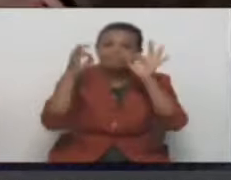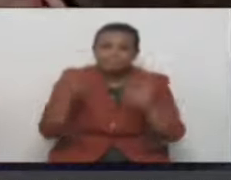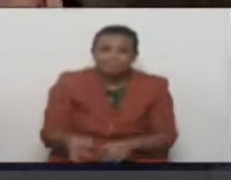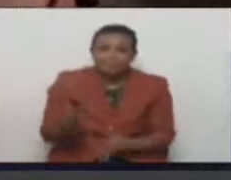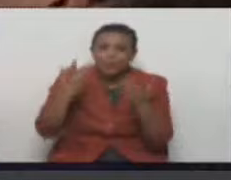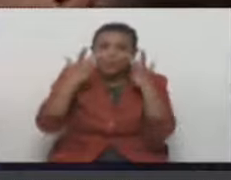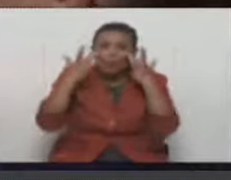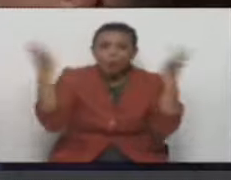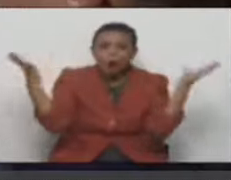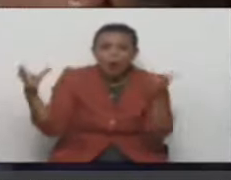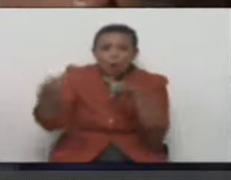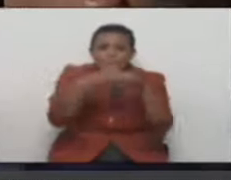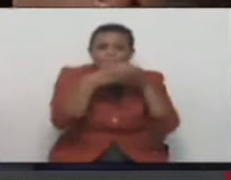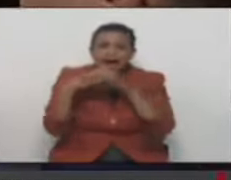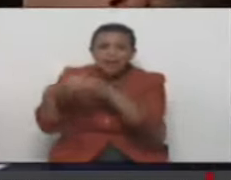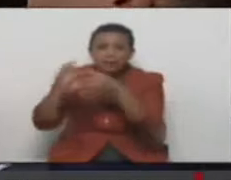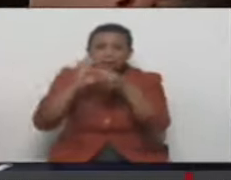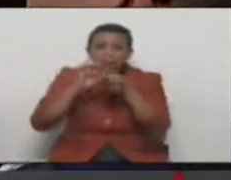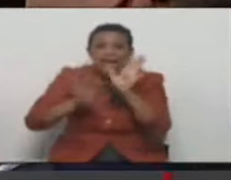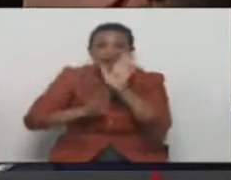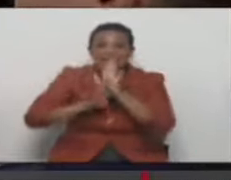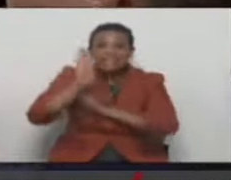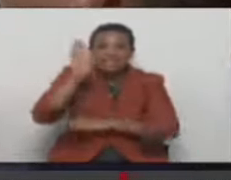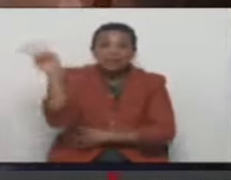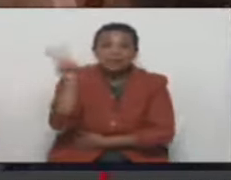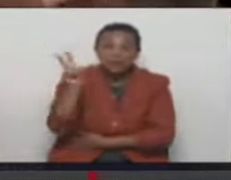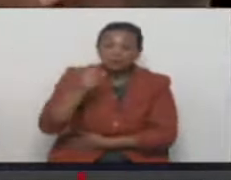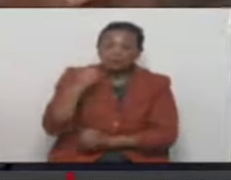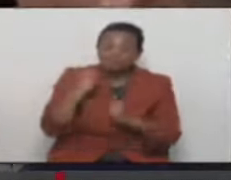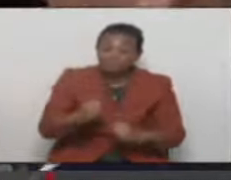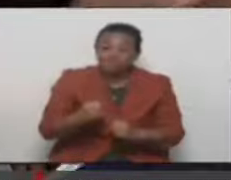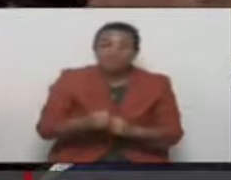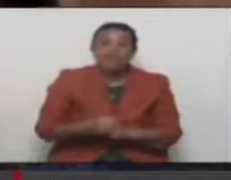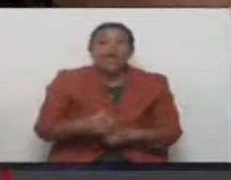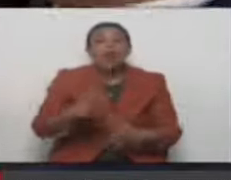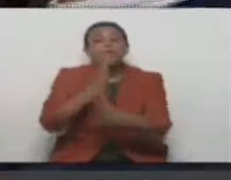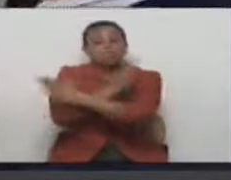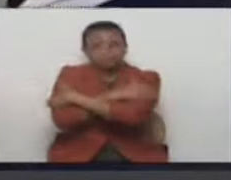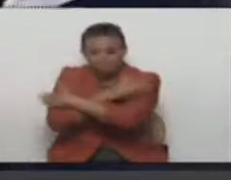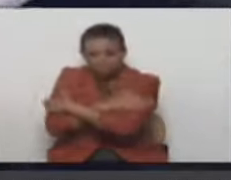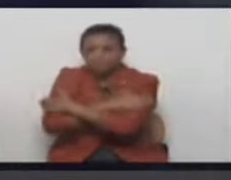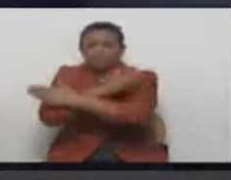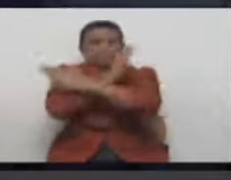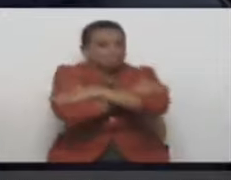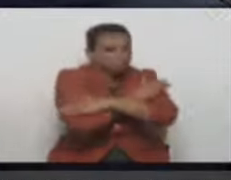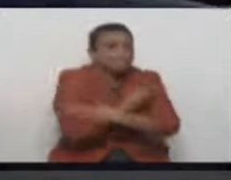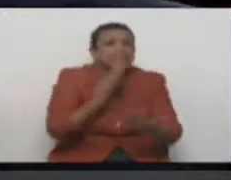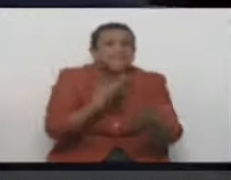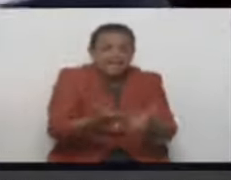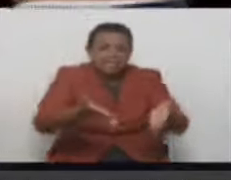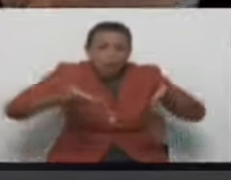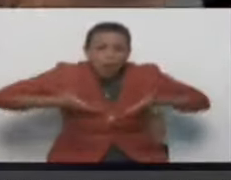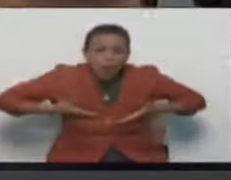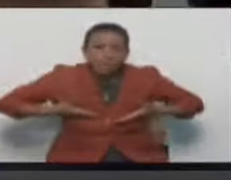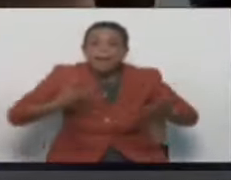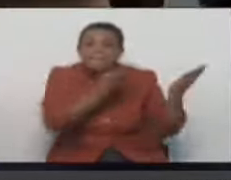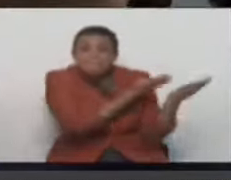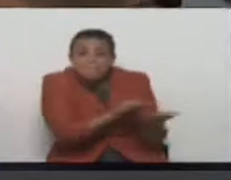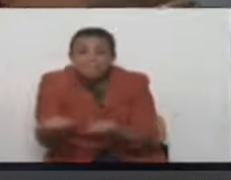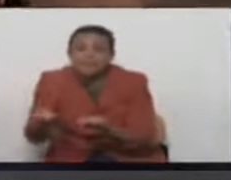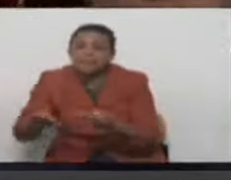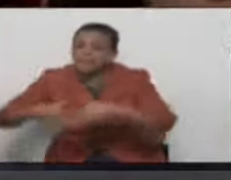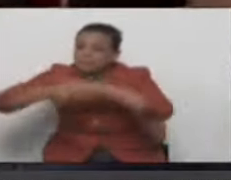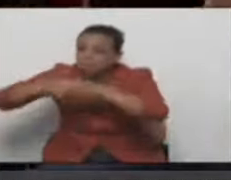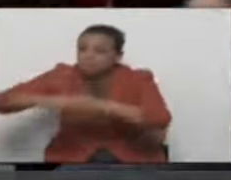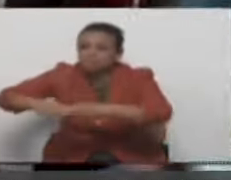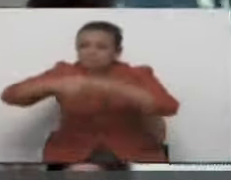creciendo. acompañando los cuatro días. Creciendo, creciendo y creciendo. Bueno, los felicito. Gracias por este regalo. Bienvenido. Bueno,